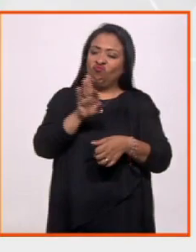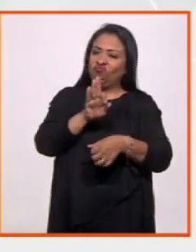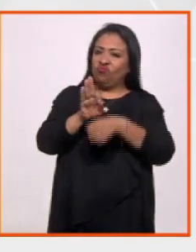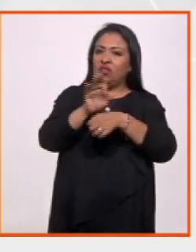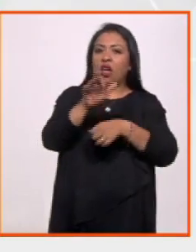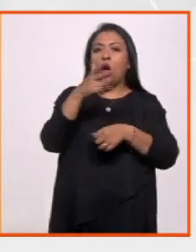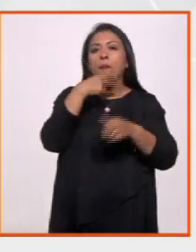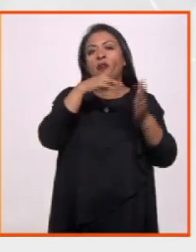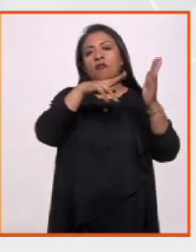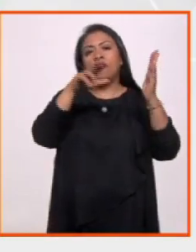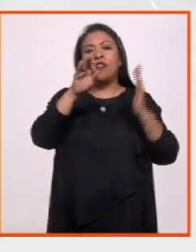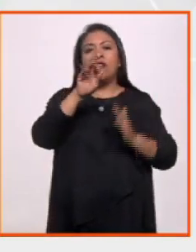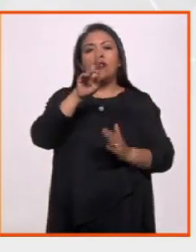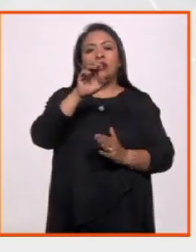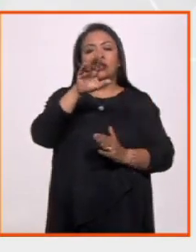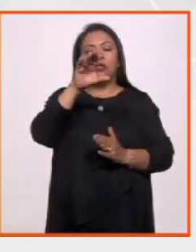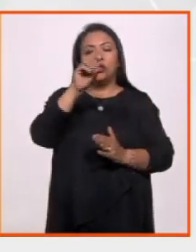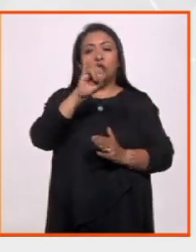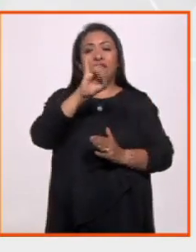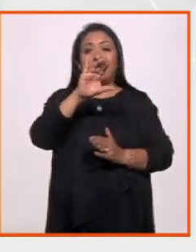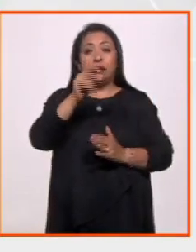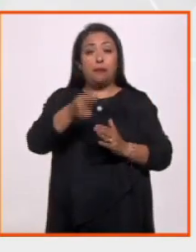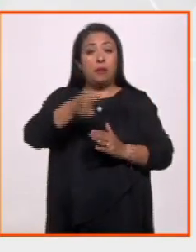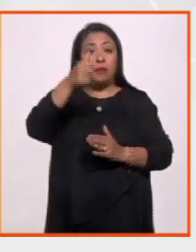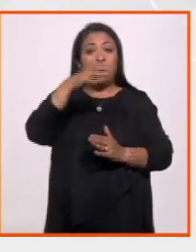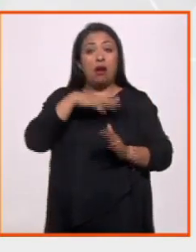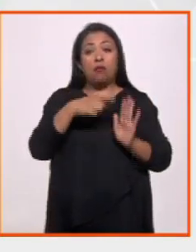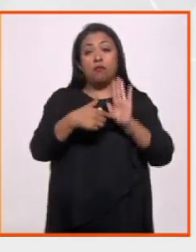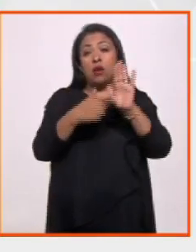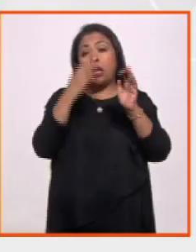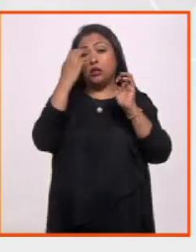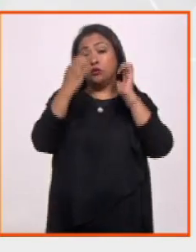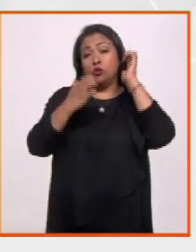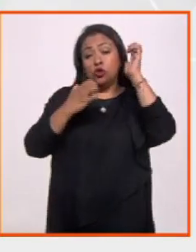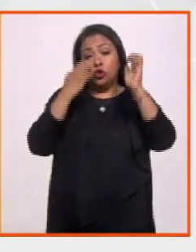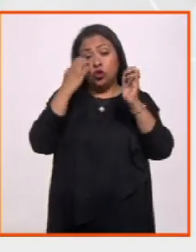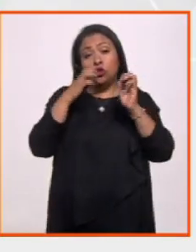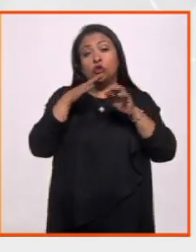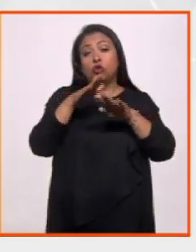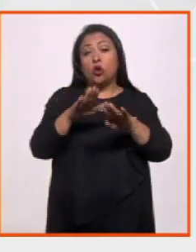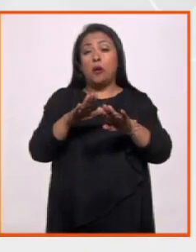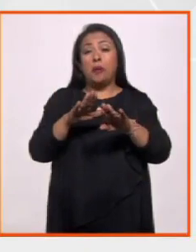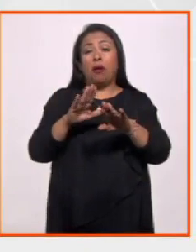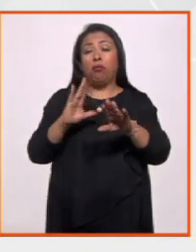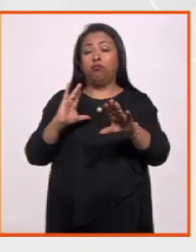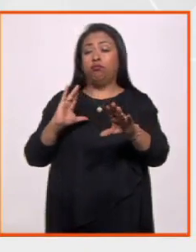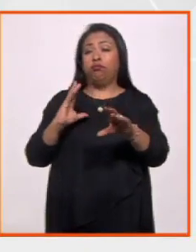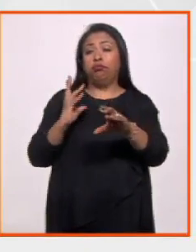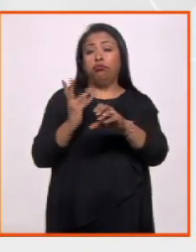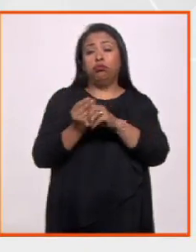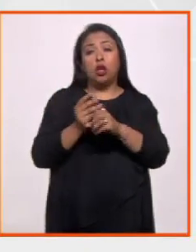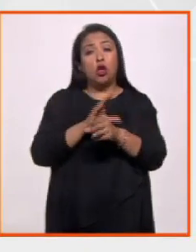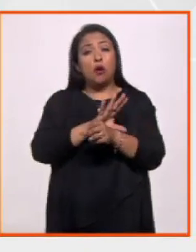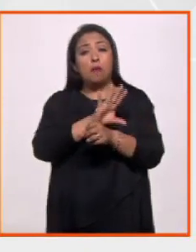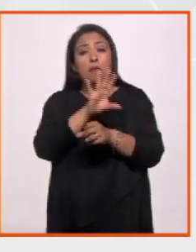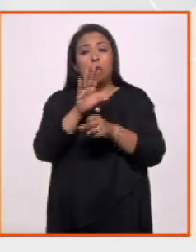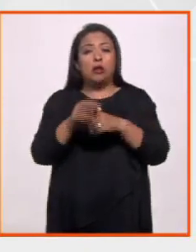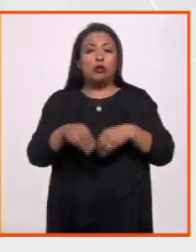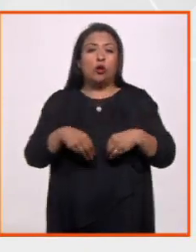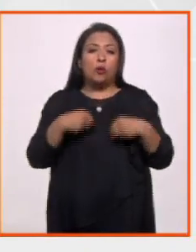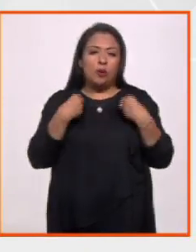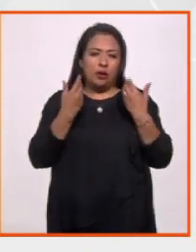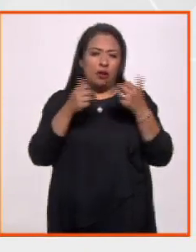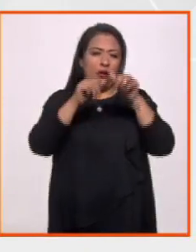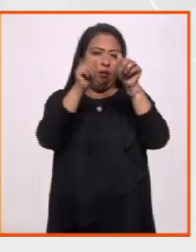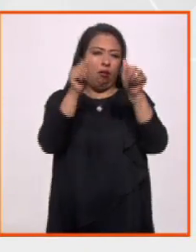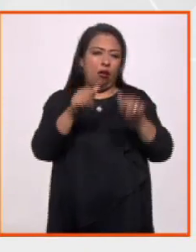al pintor Francisco Icaza, porque por primera vez se exhibe una muestra que abarca prácticamente en su totalidad su vida y